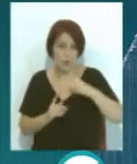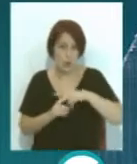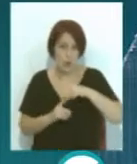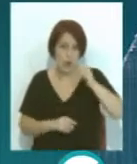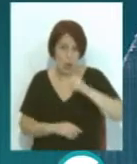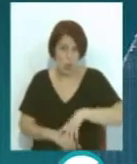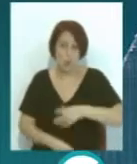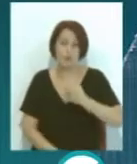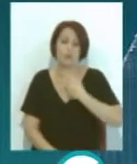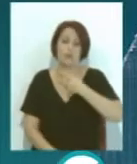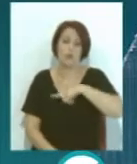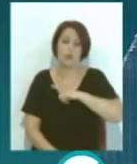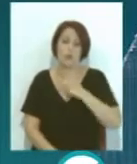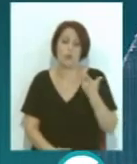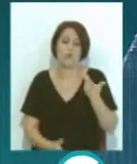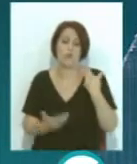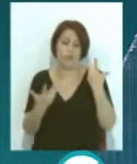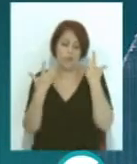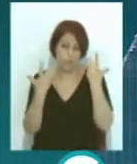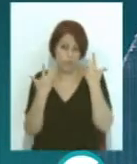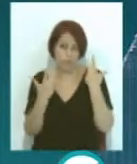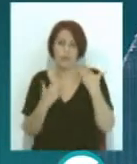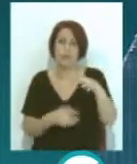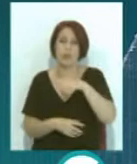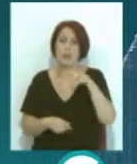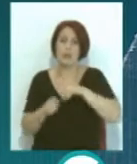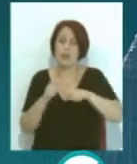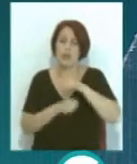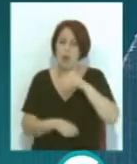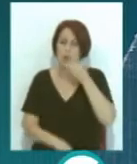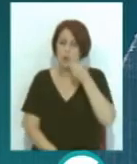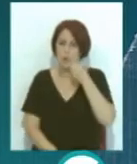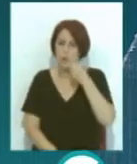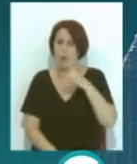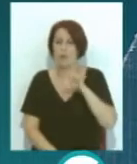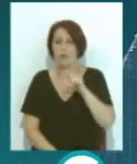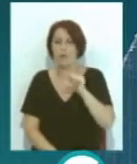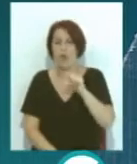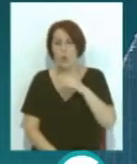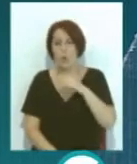luz que nos organizan, que nos dicen, nos recomiendan desde la Asociación de Consumidores Facua.